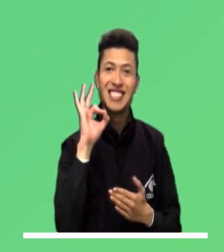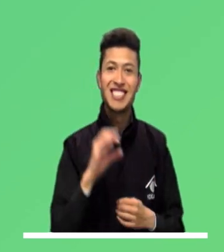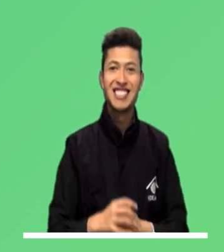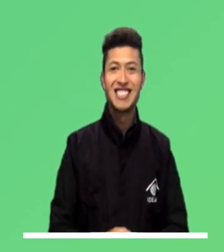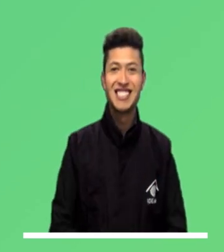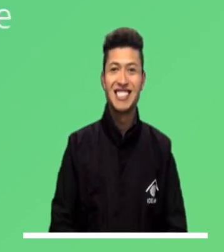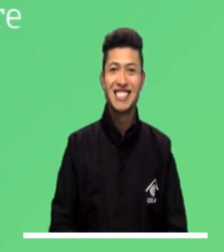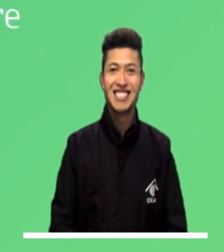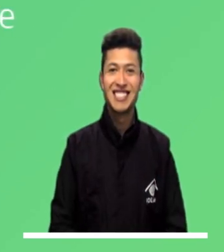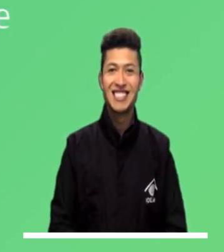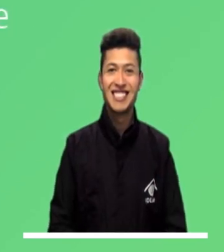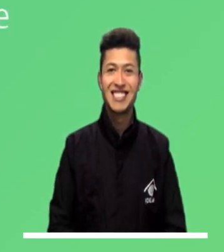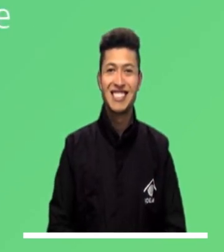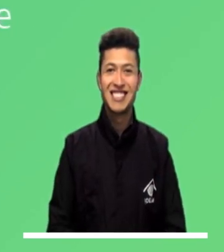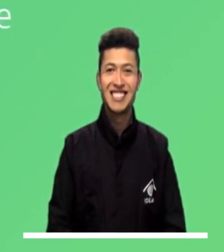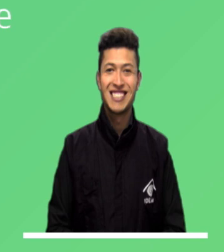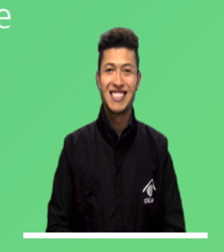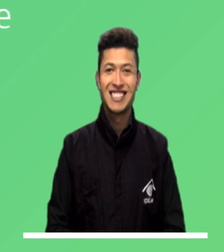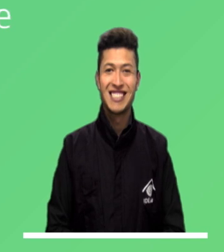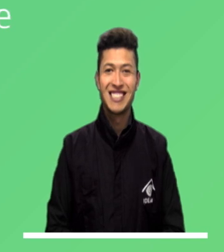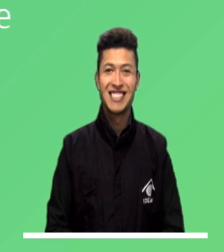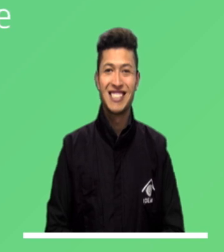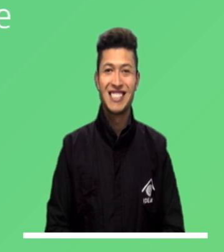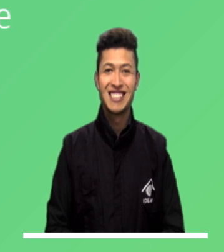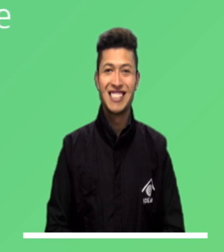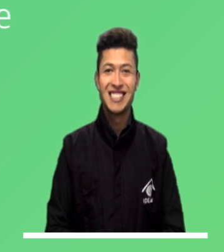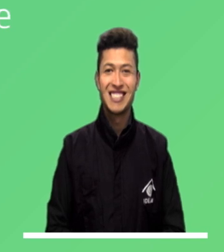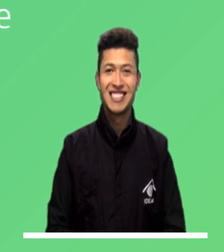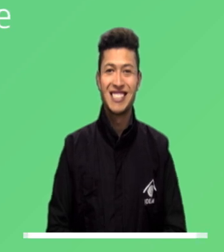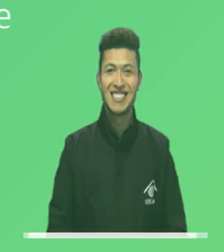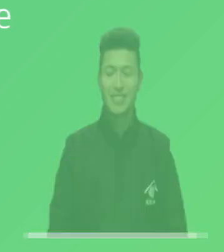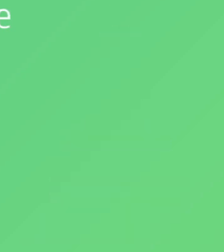Descárguela gratis, planee su día y tome las mejores decisiones.